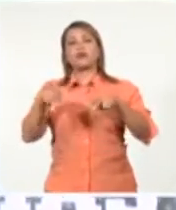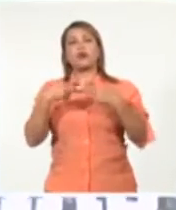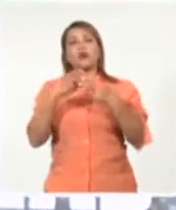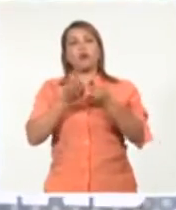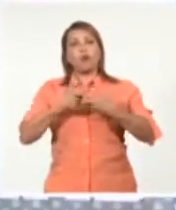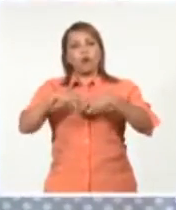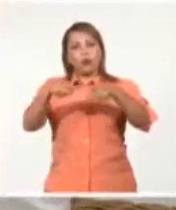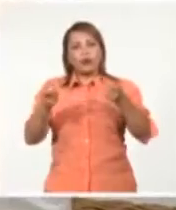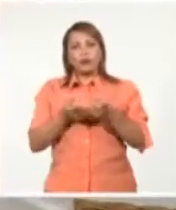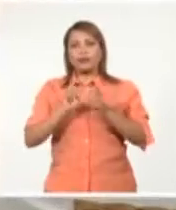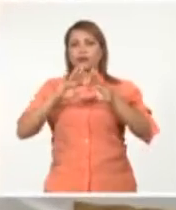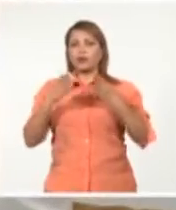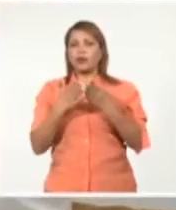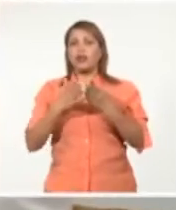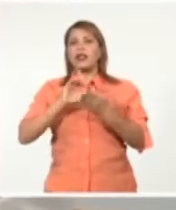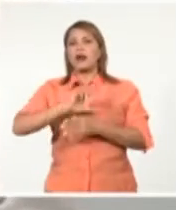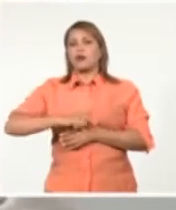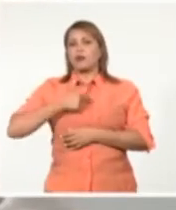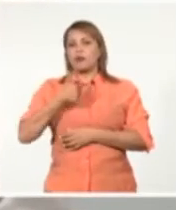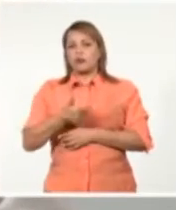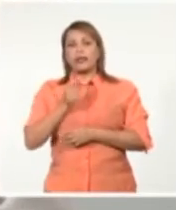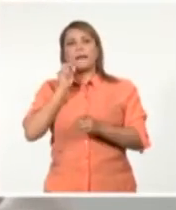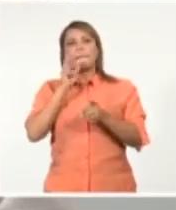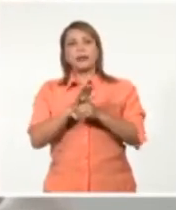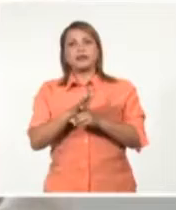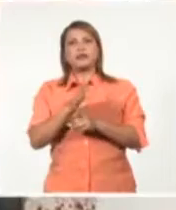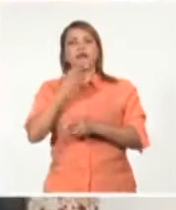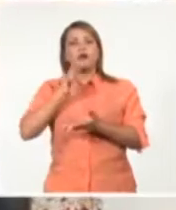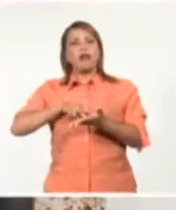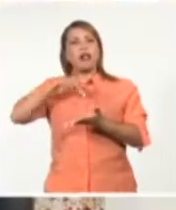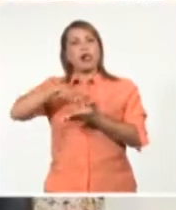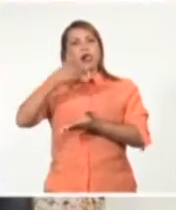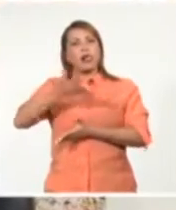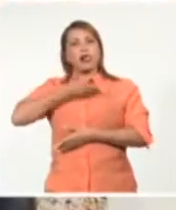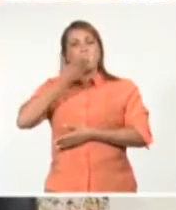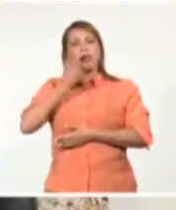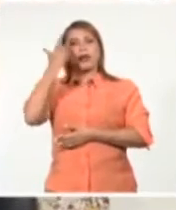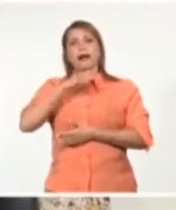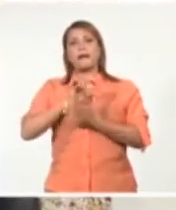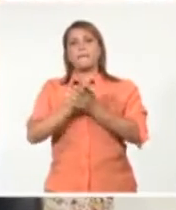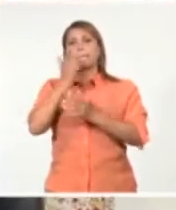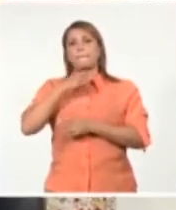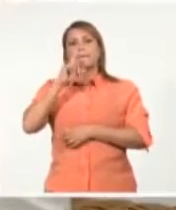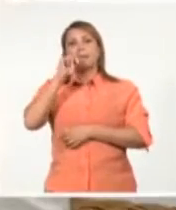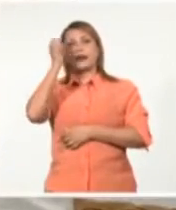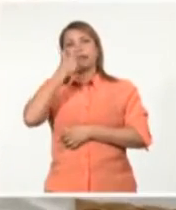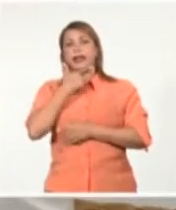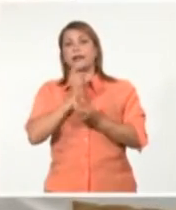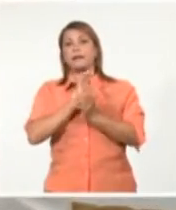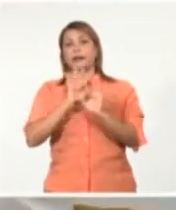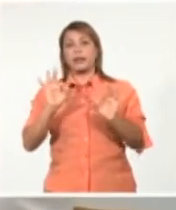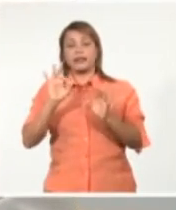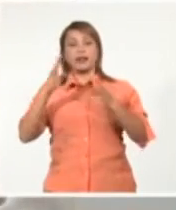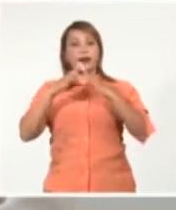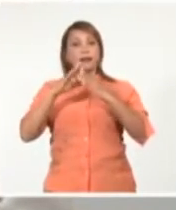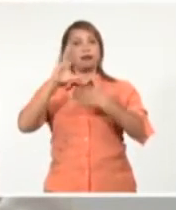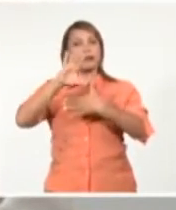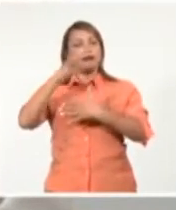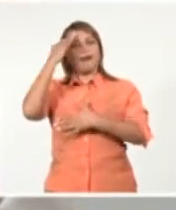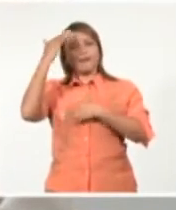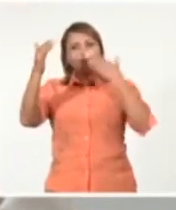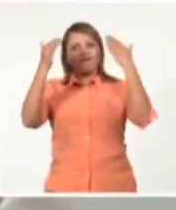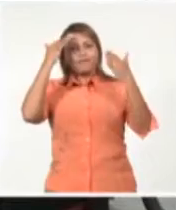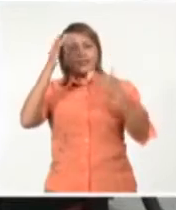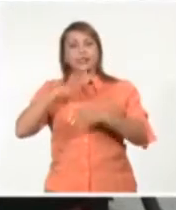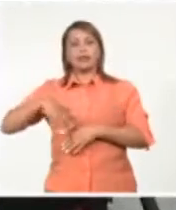Originarias comenzó con la intervención de Amanda Sánchez. La especialista de Casa de las Américas agradeció a los participantes que